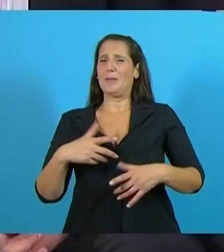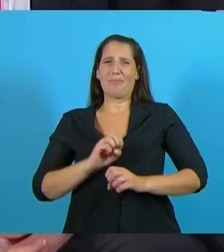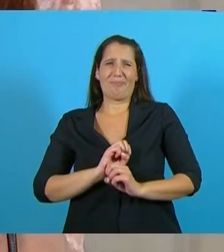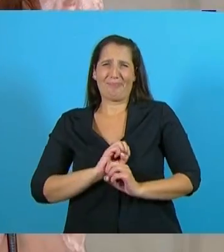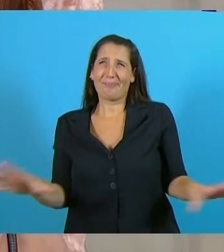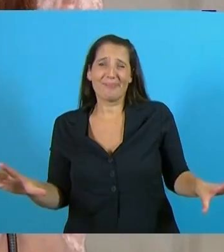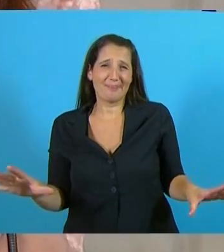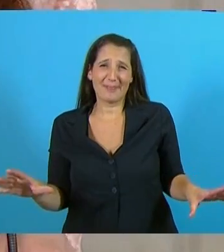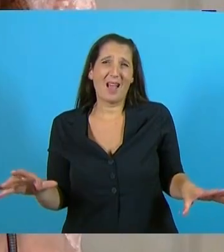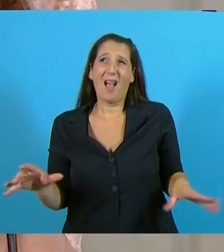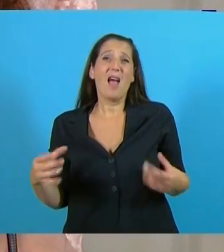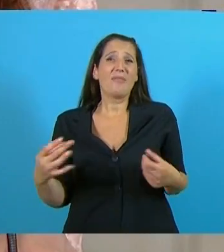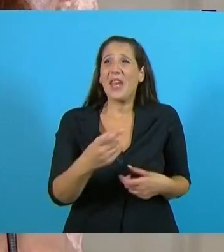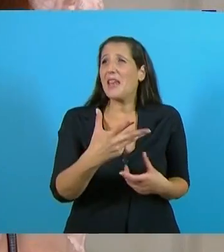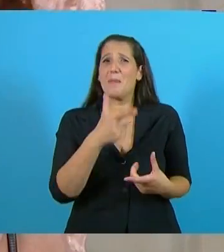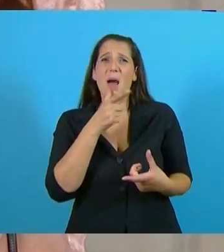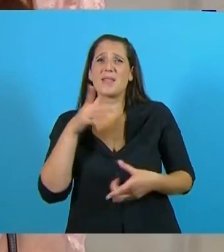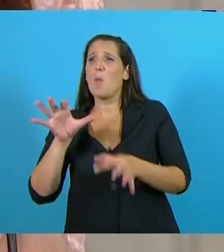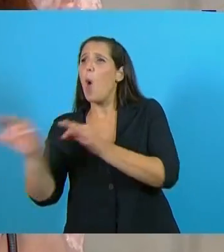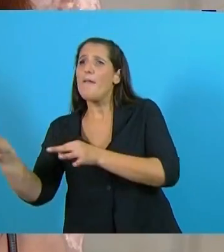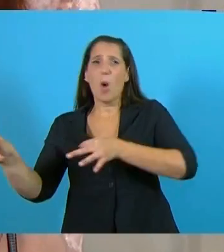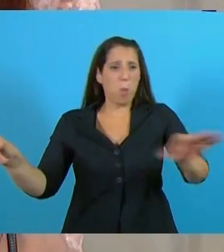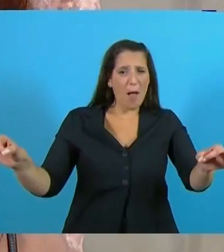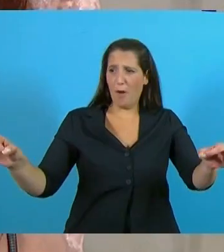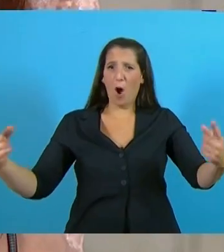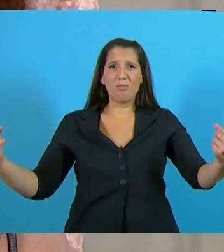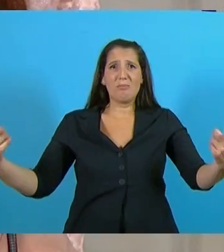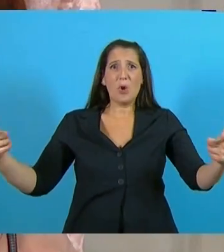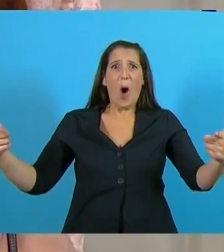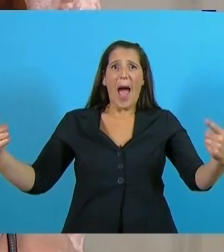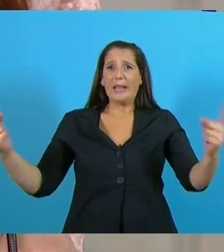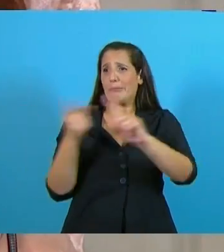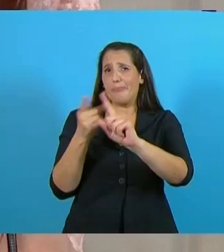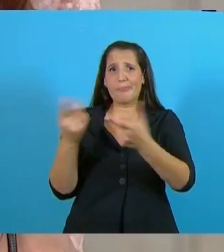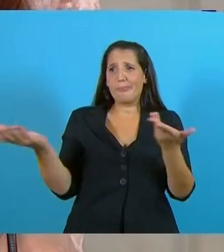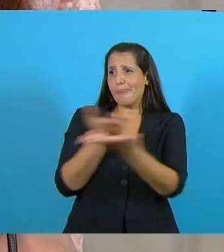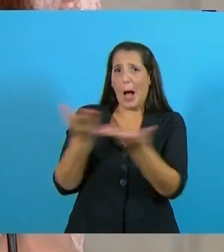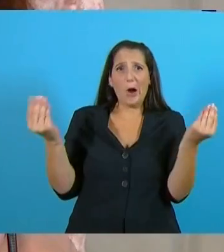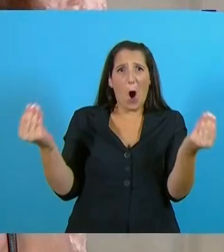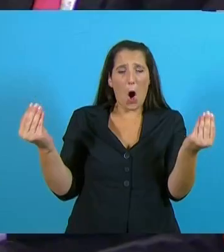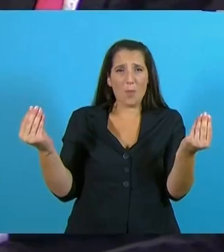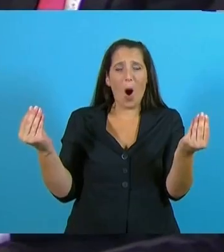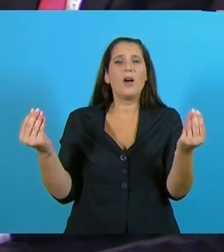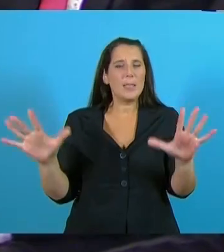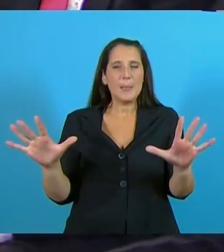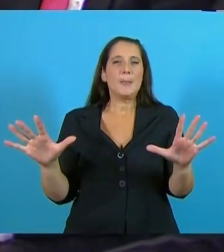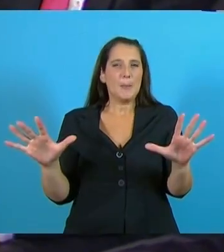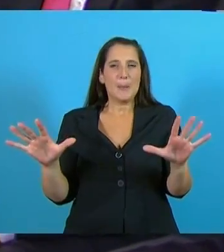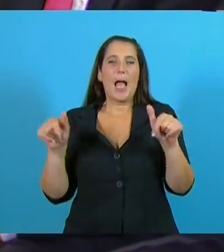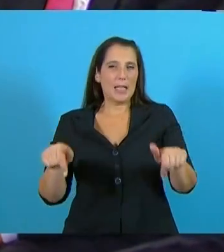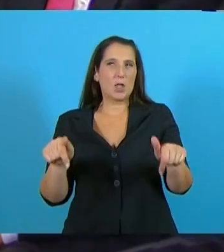y desconectado los pueblos, desarticulando la Argentina. Y esto es algo que ni nosotros ni la historia